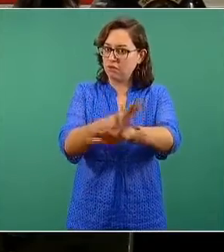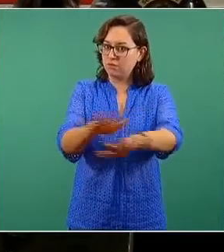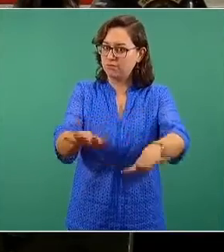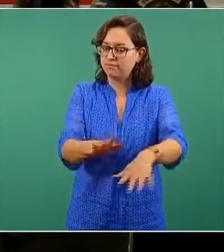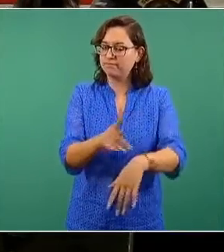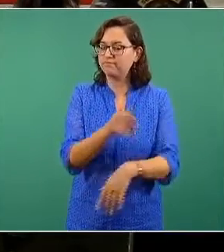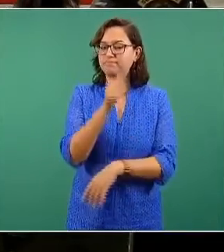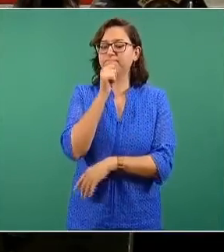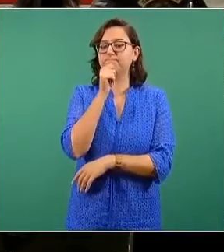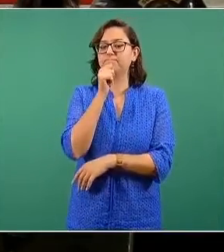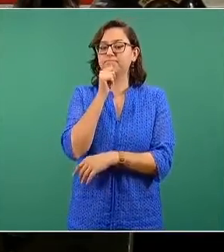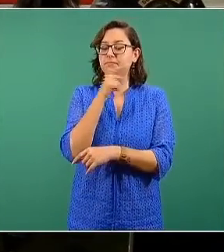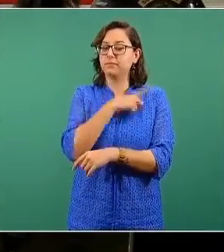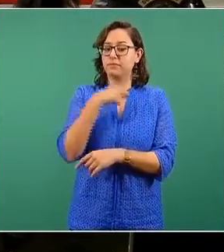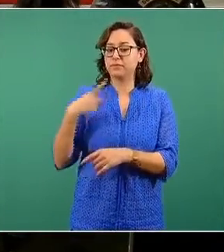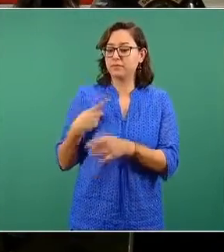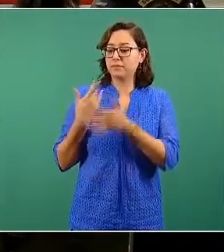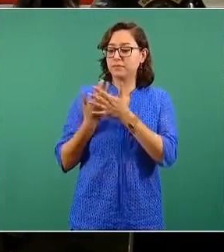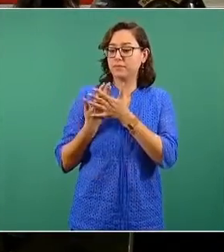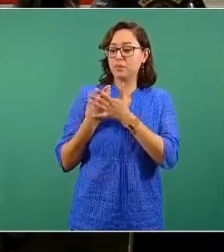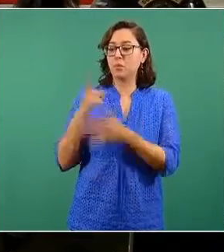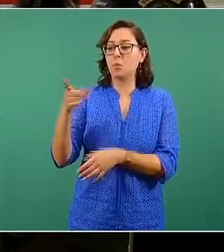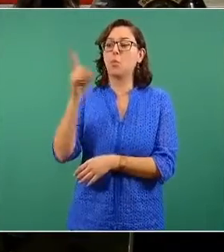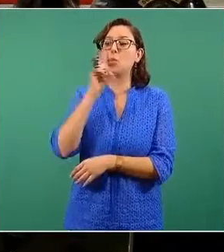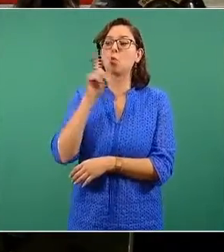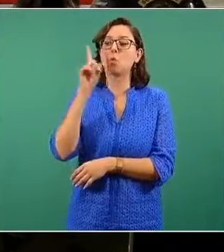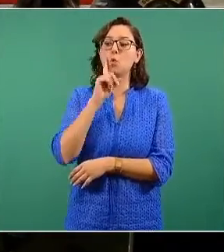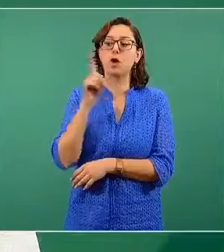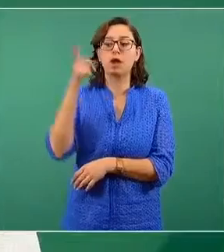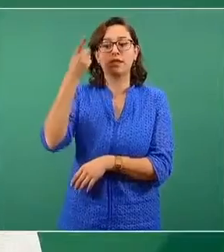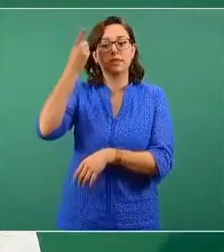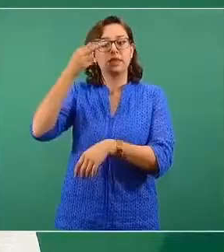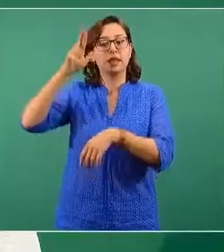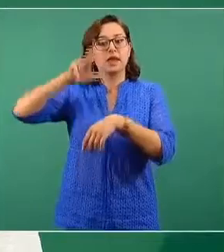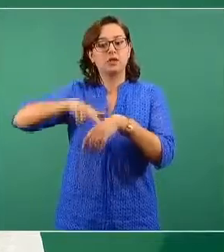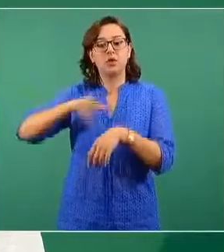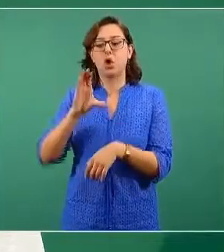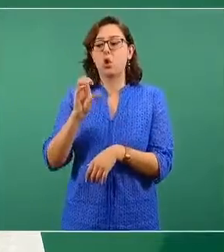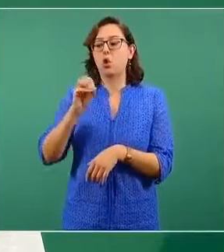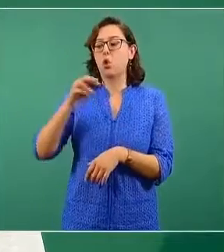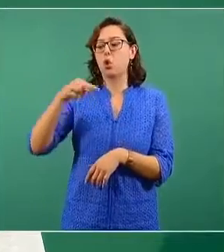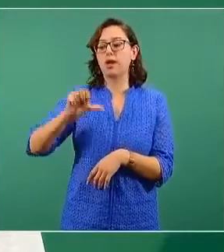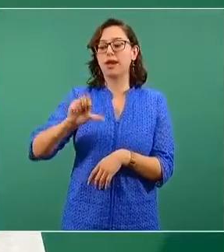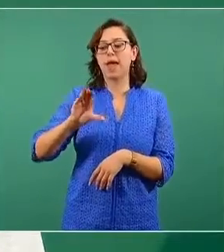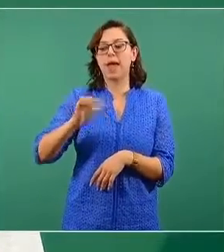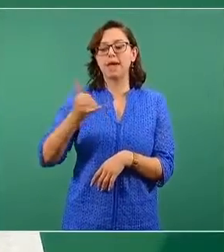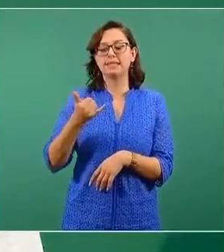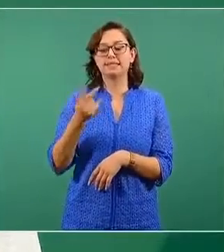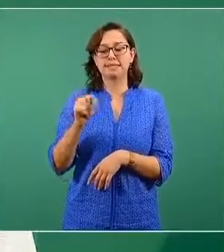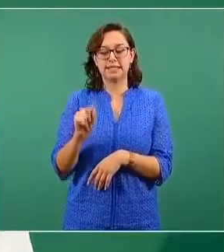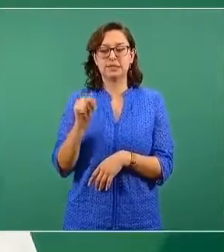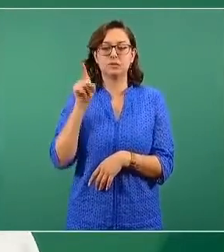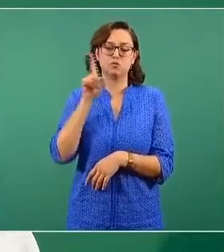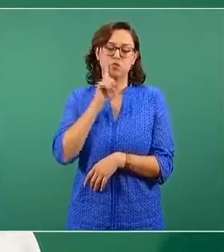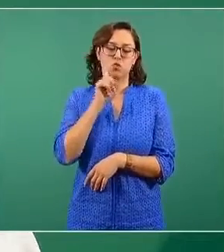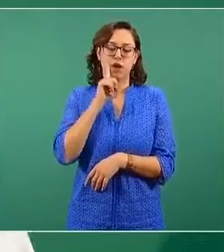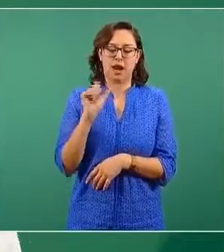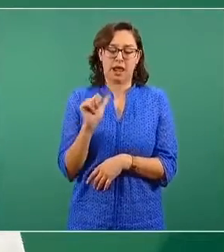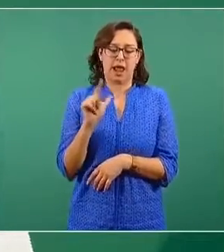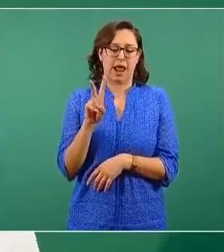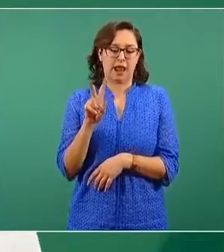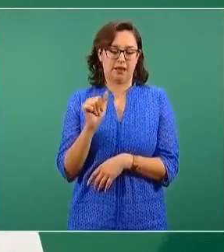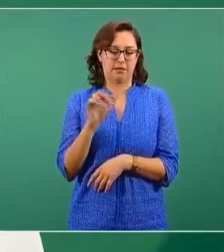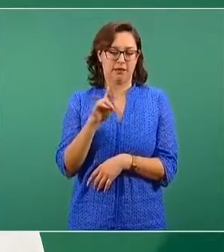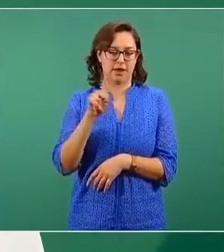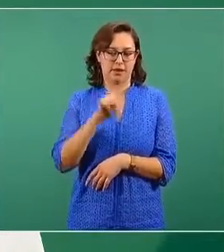de la doctora Marilena Álvarez Builla, Roces, quien es la directora general del Consejo Nacional de Ciencia y Tecnología, a quien